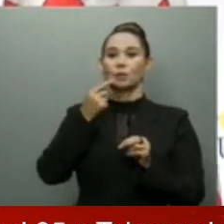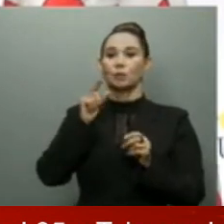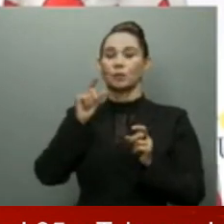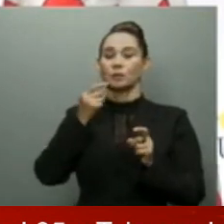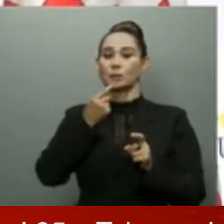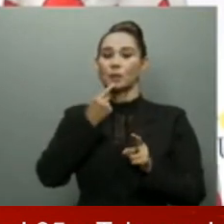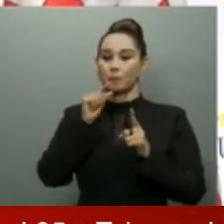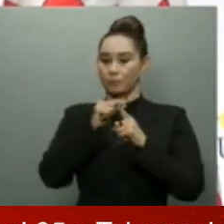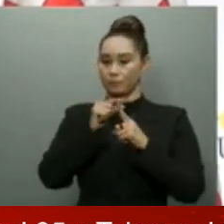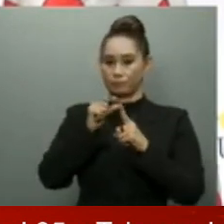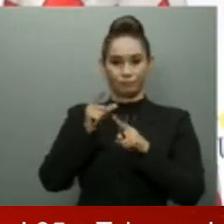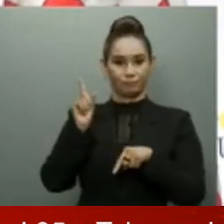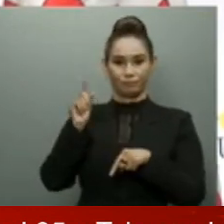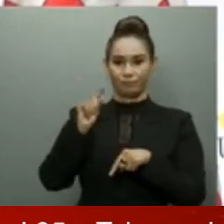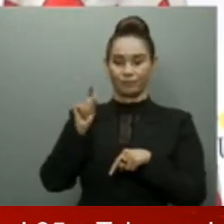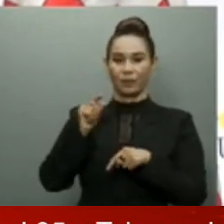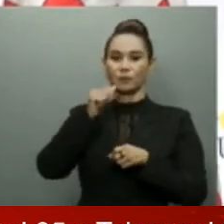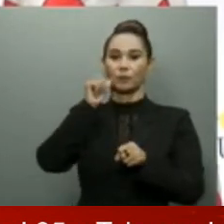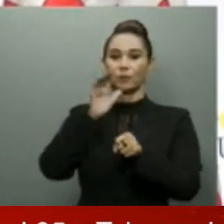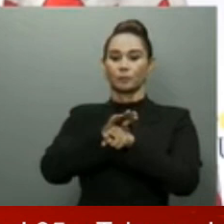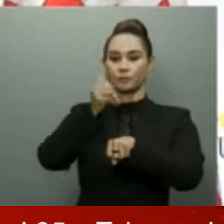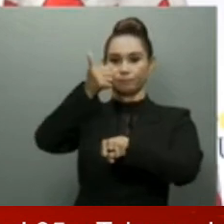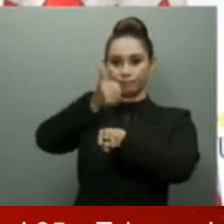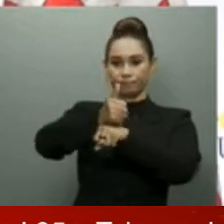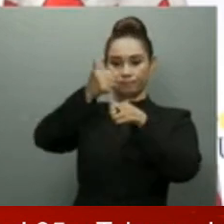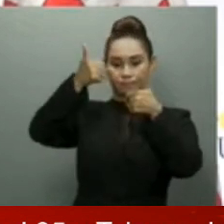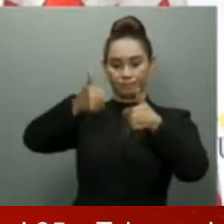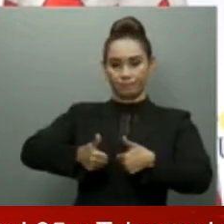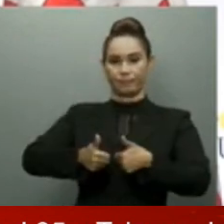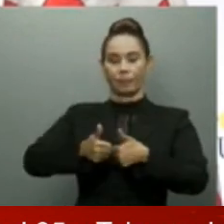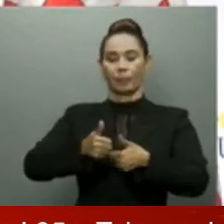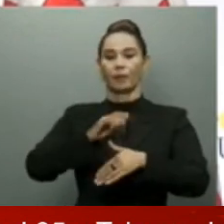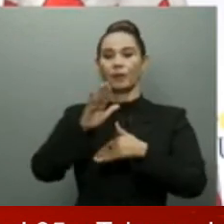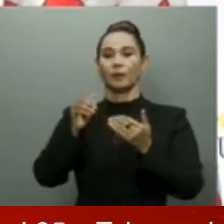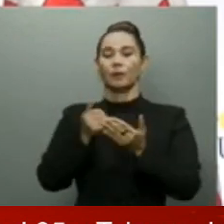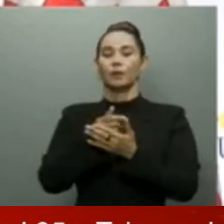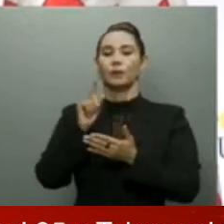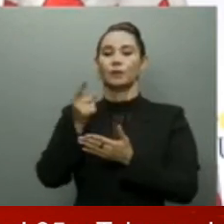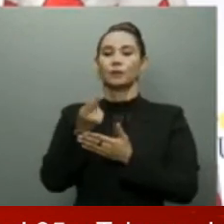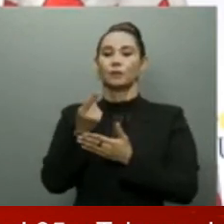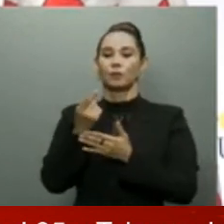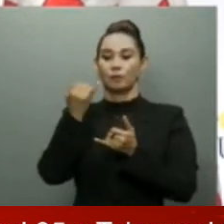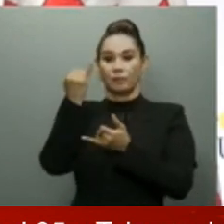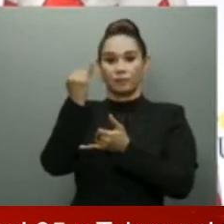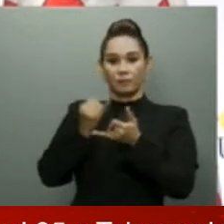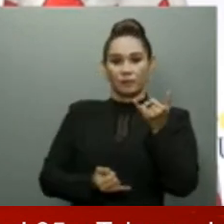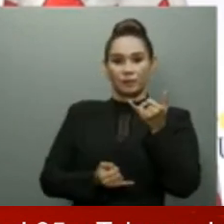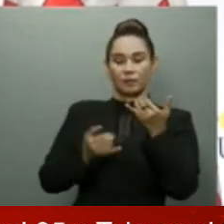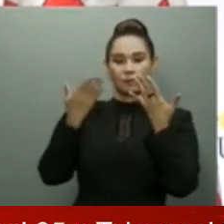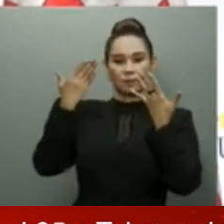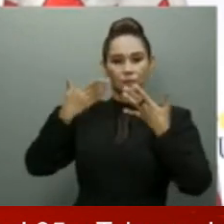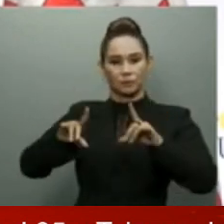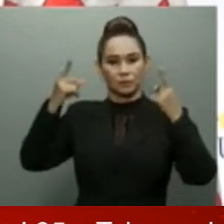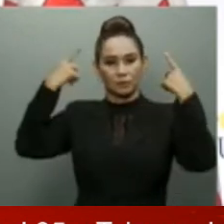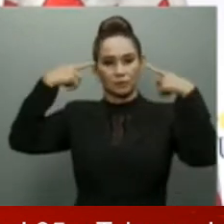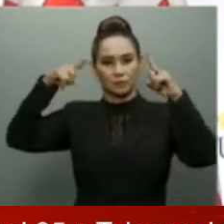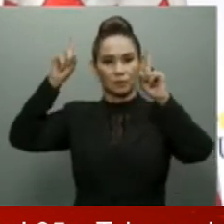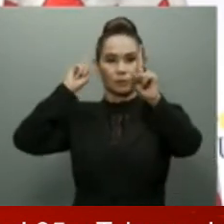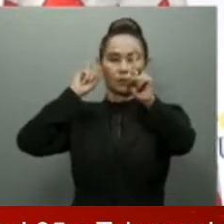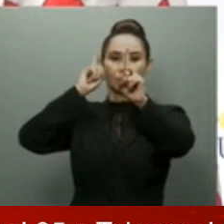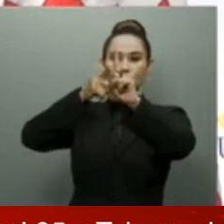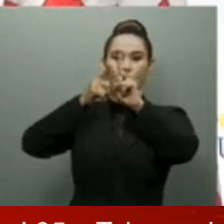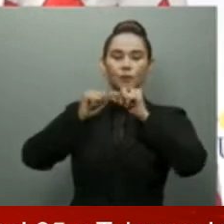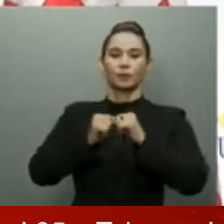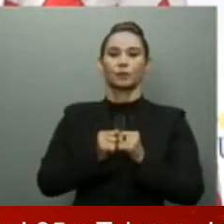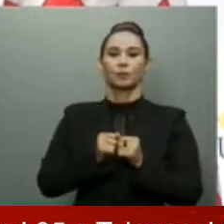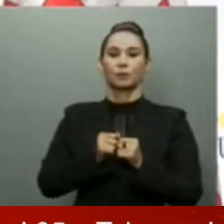sino una promesa firme que solo va a concluir cuando se logren los objetivos trazados. Nuestro